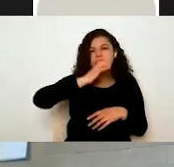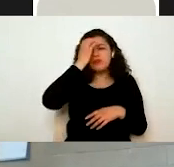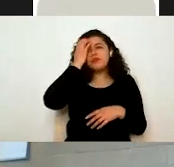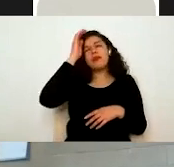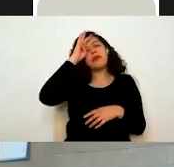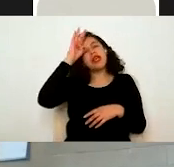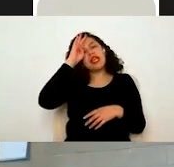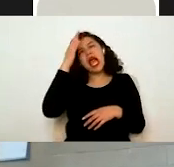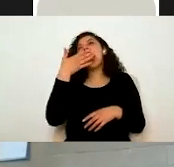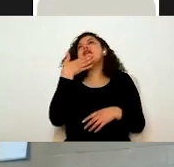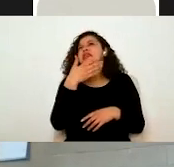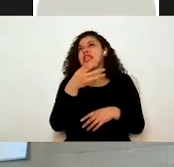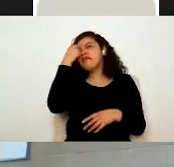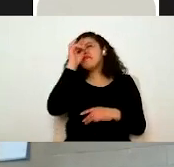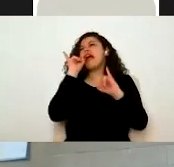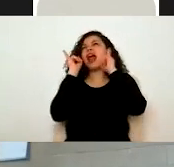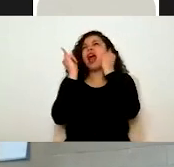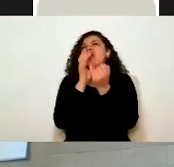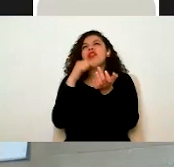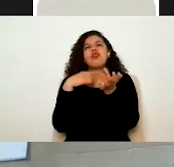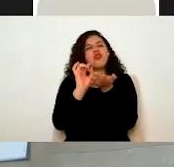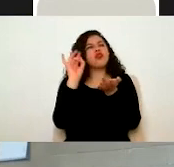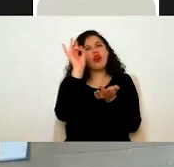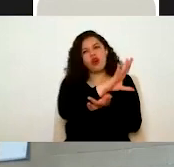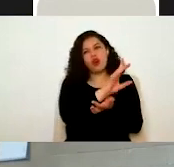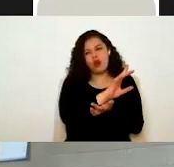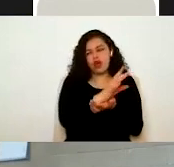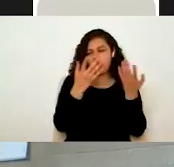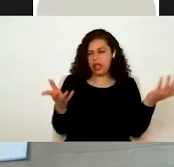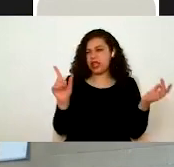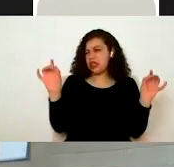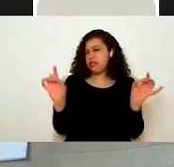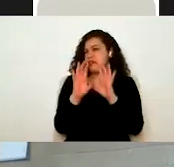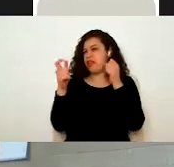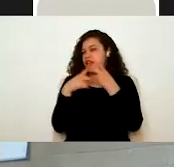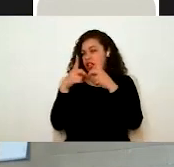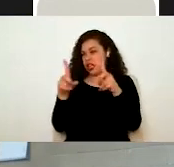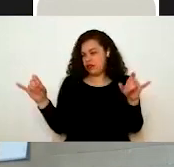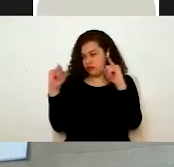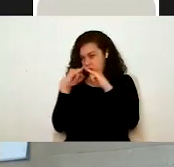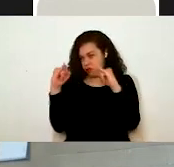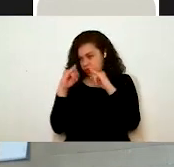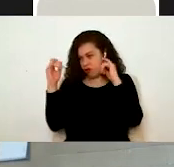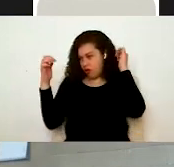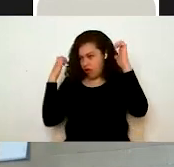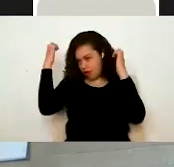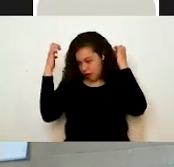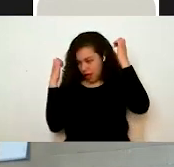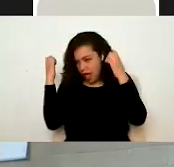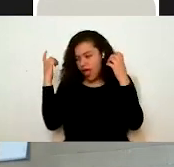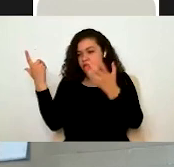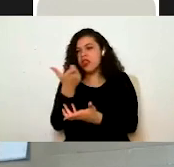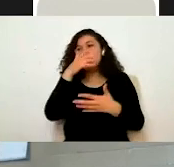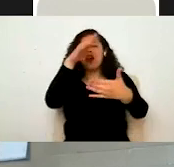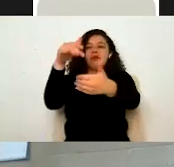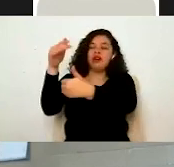oportuno por parte de su institución, ya sea que tengan algún evento de desarrollo institucional, procuración de fondos,